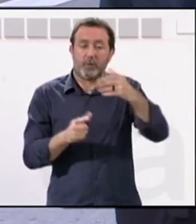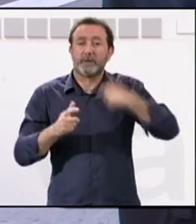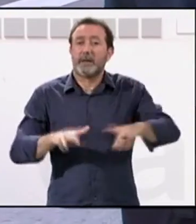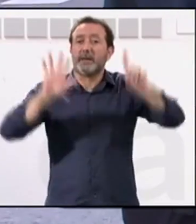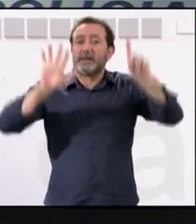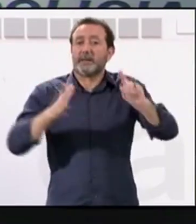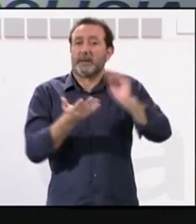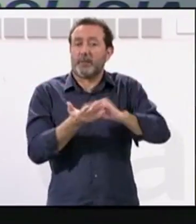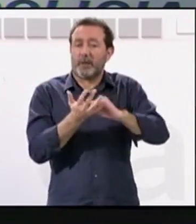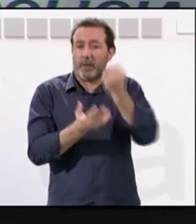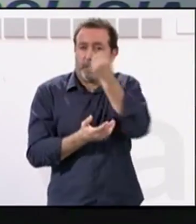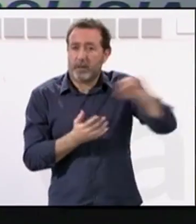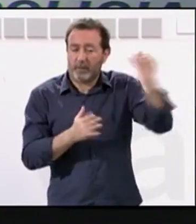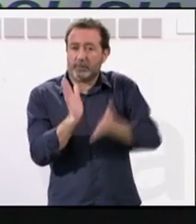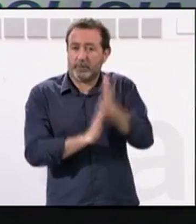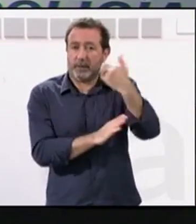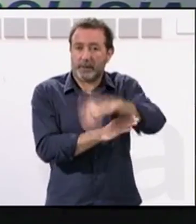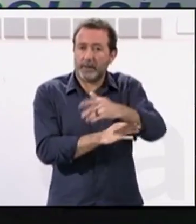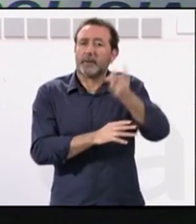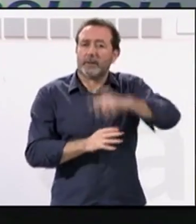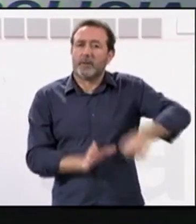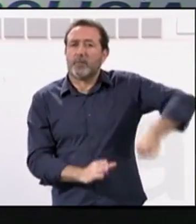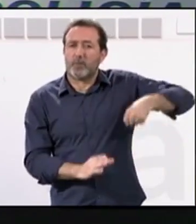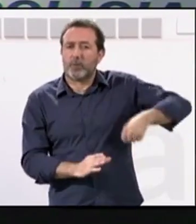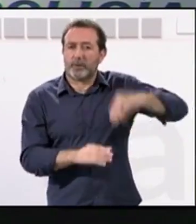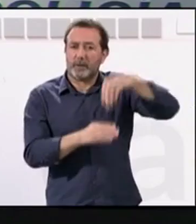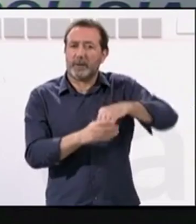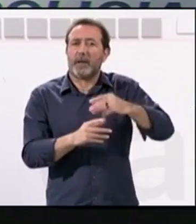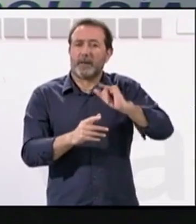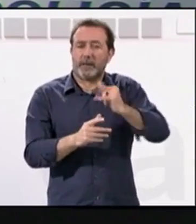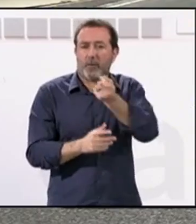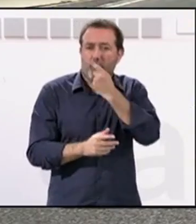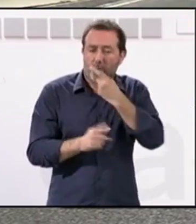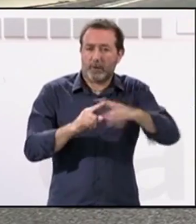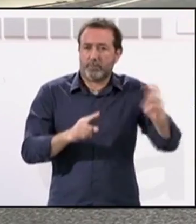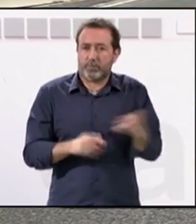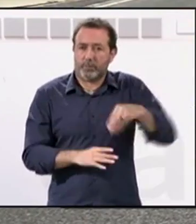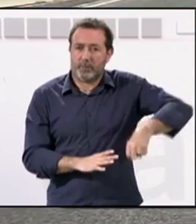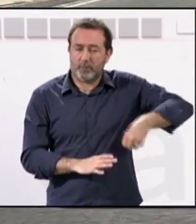sexta vez el confinamiento y llevar además una bolsa con sustancias estupefacientes.